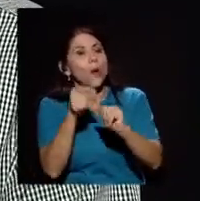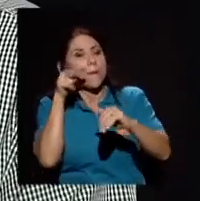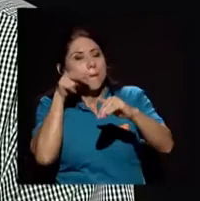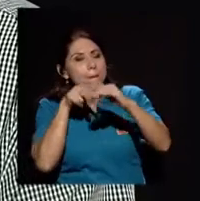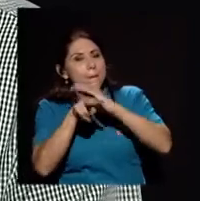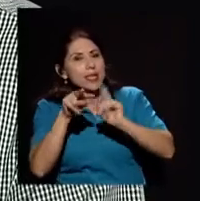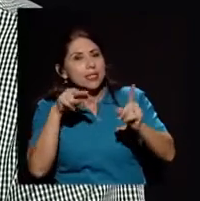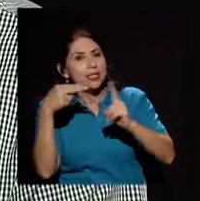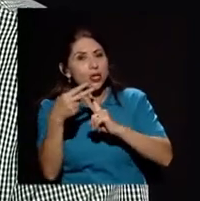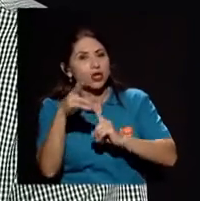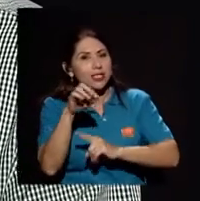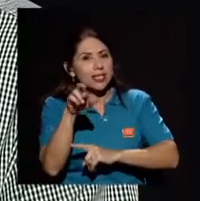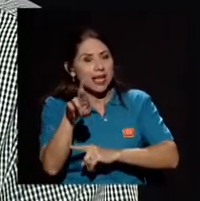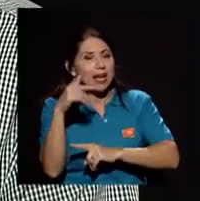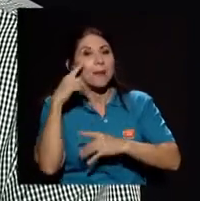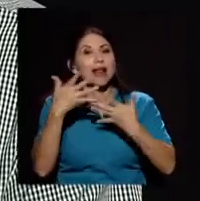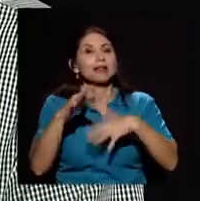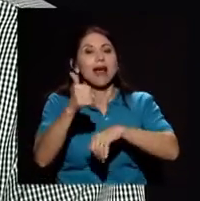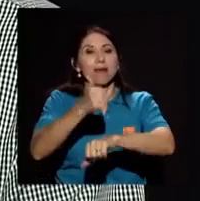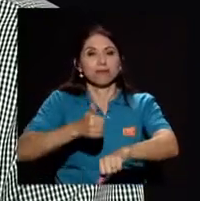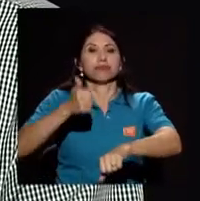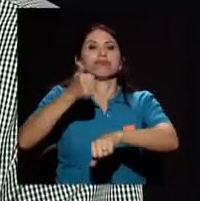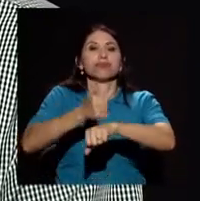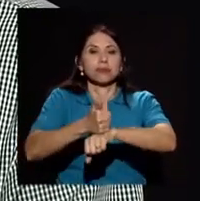ya crear en sí que hubiera geología en el país.